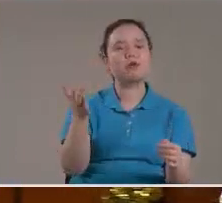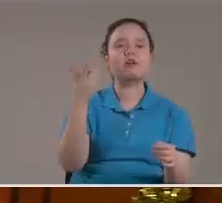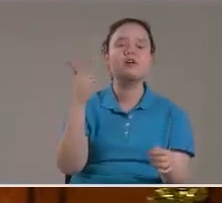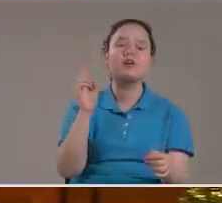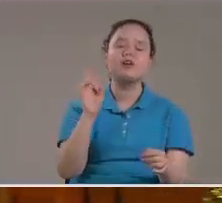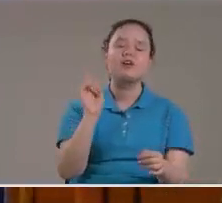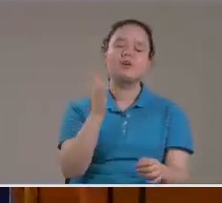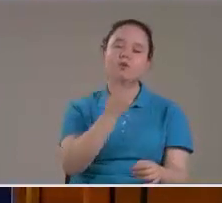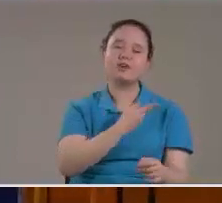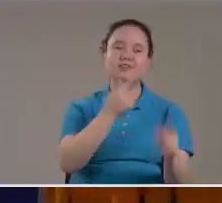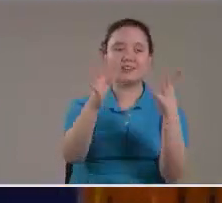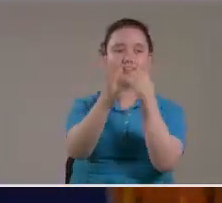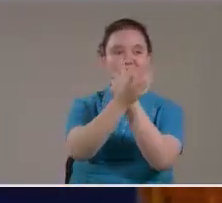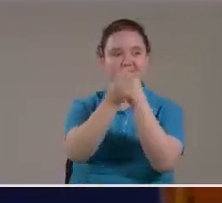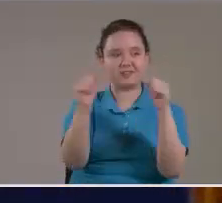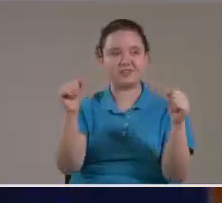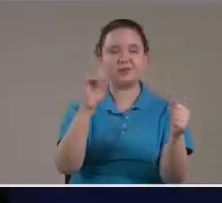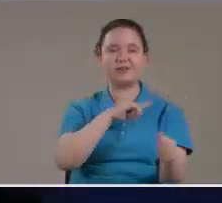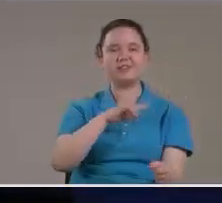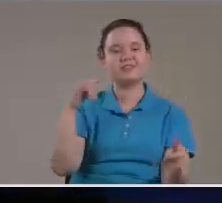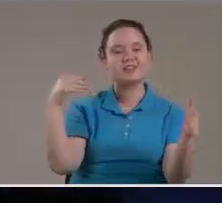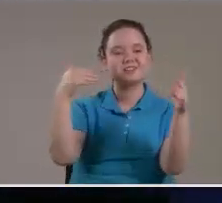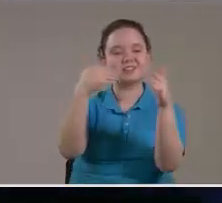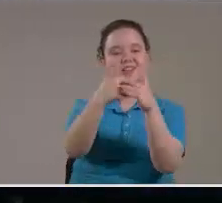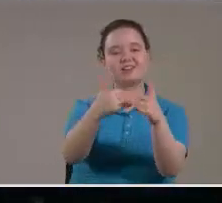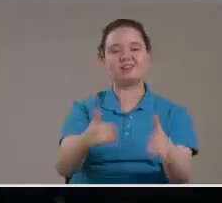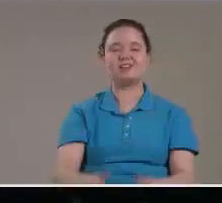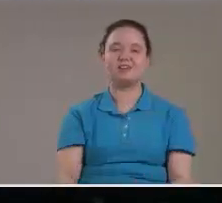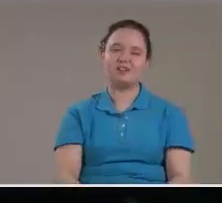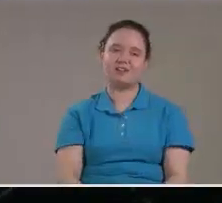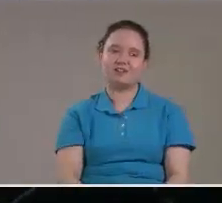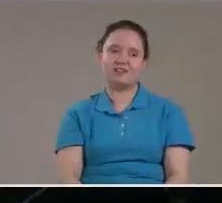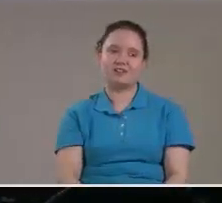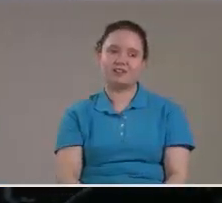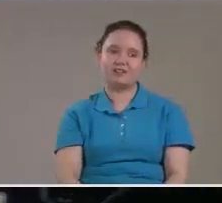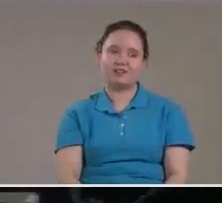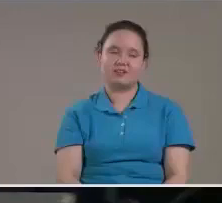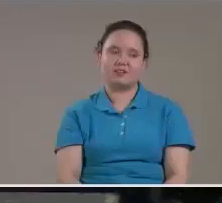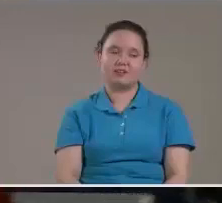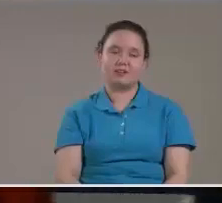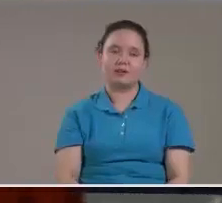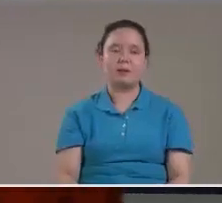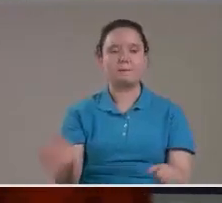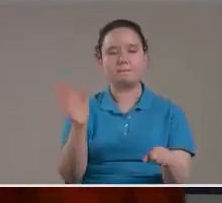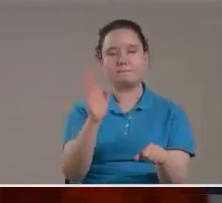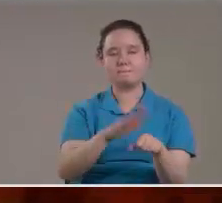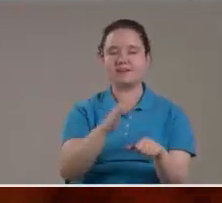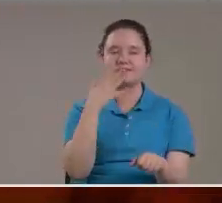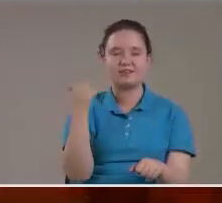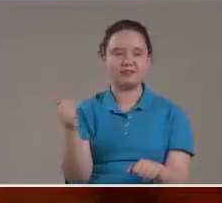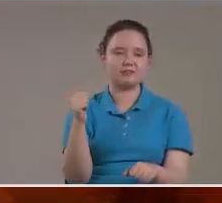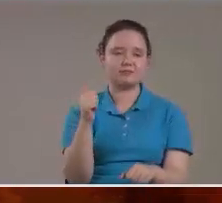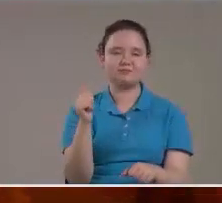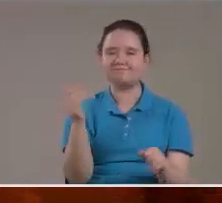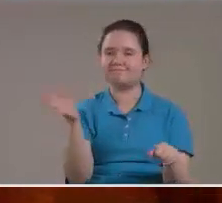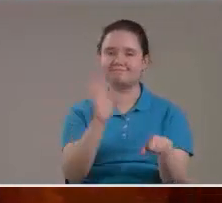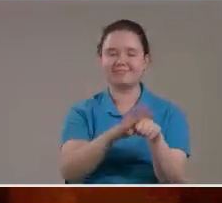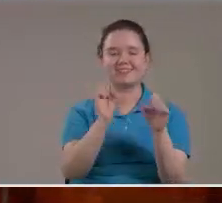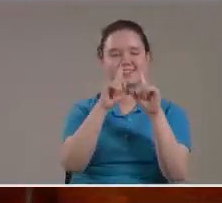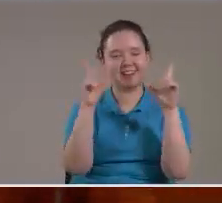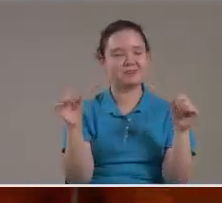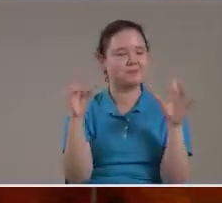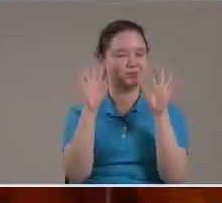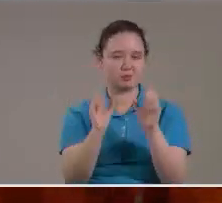vuestra redención Se acerca Más claro No canta un gallo Entonces ahora ¿Cuál